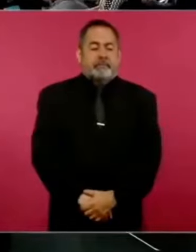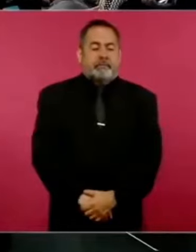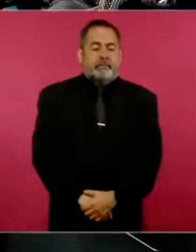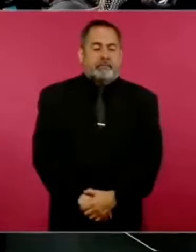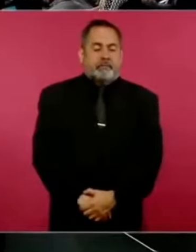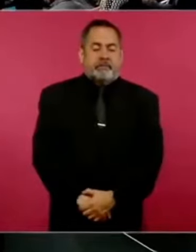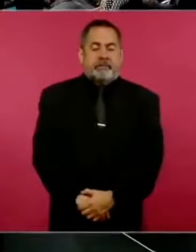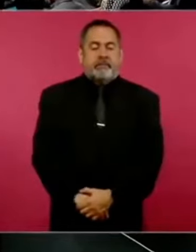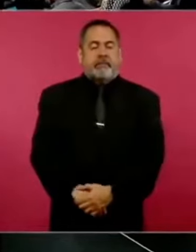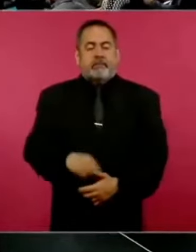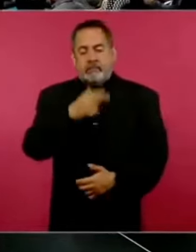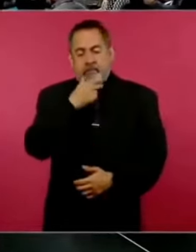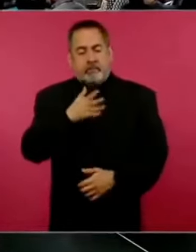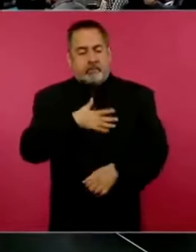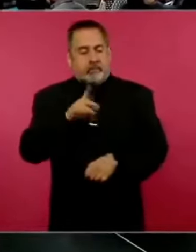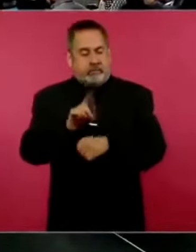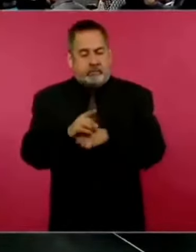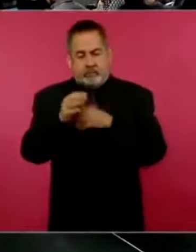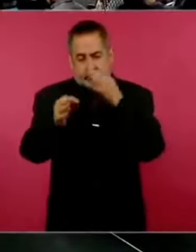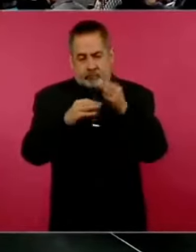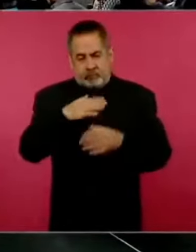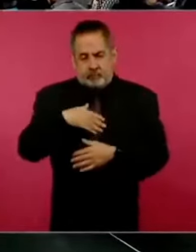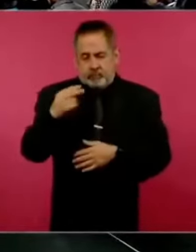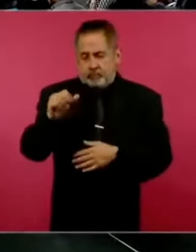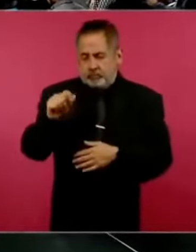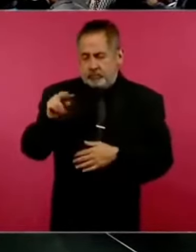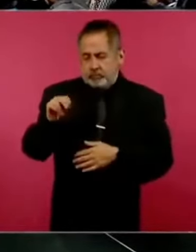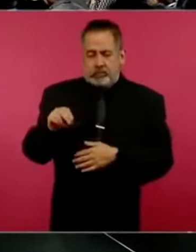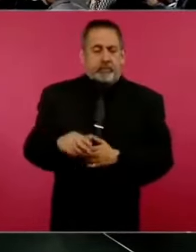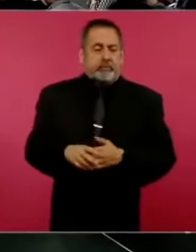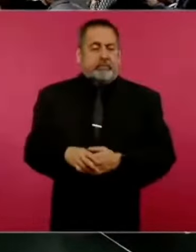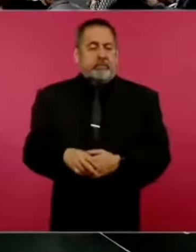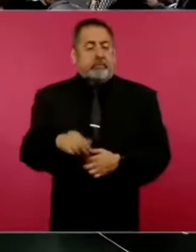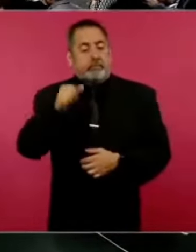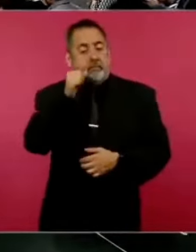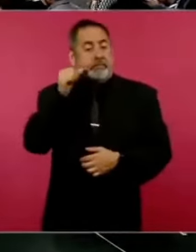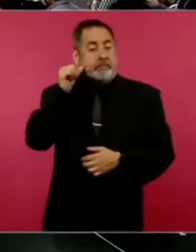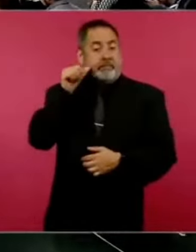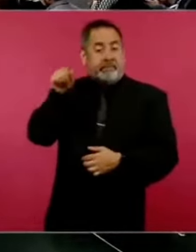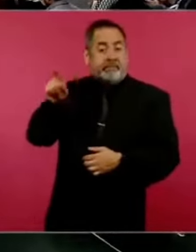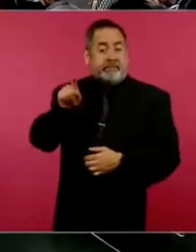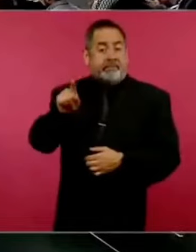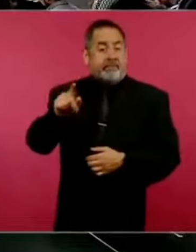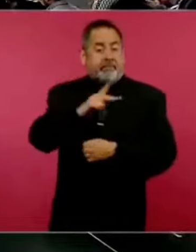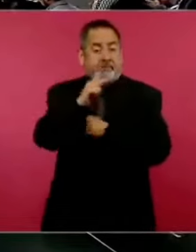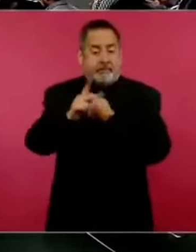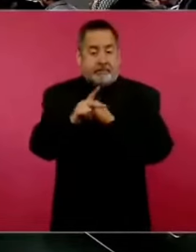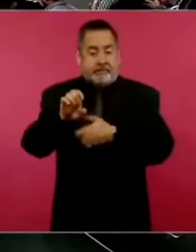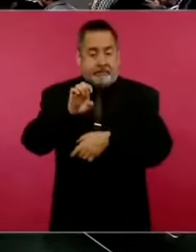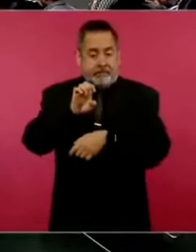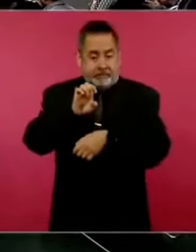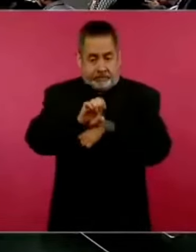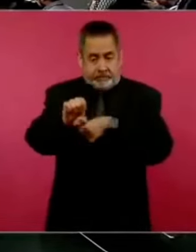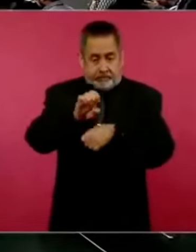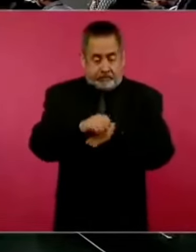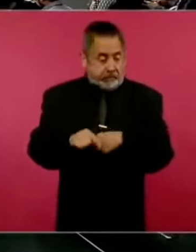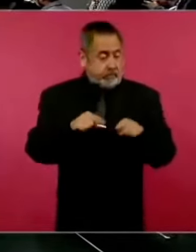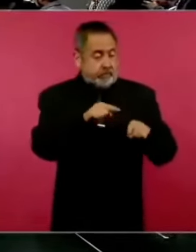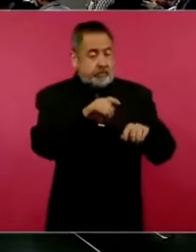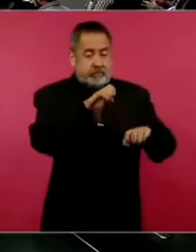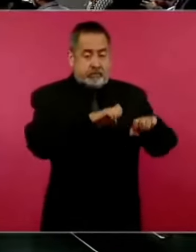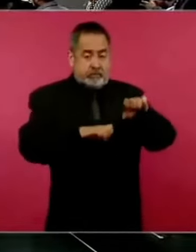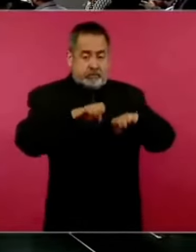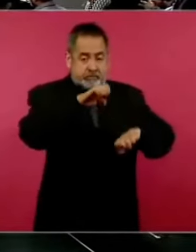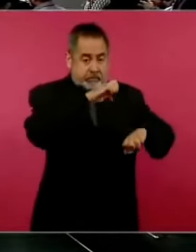Noticias de Antiprés. Ayer la embajadora en Ecuador, Raquel Cerur, fue declarada persona non grata en este país.